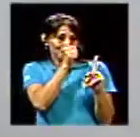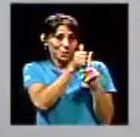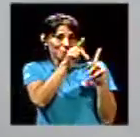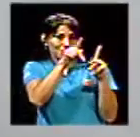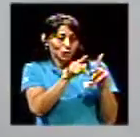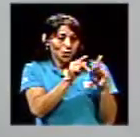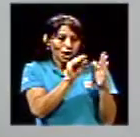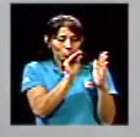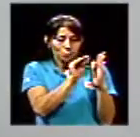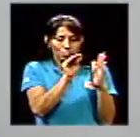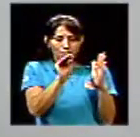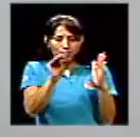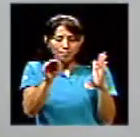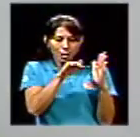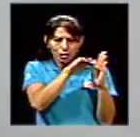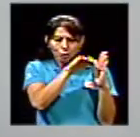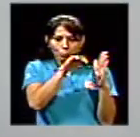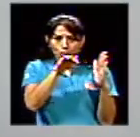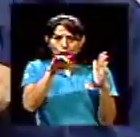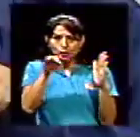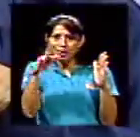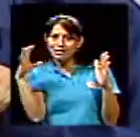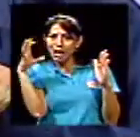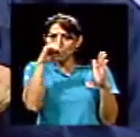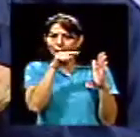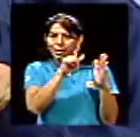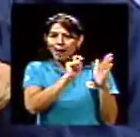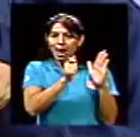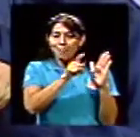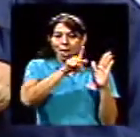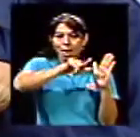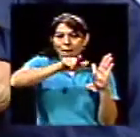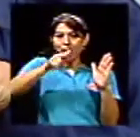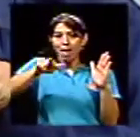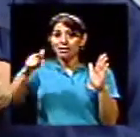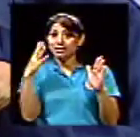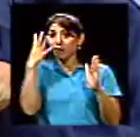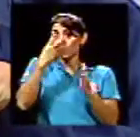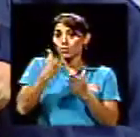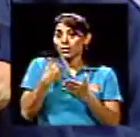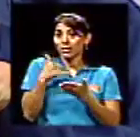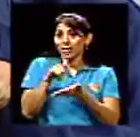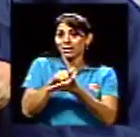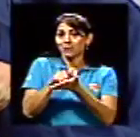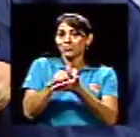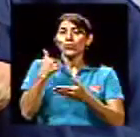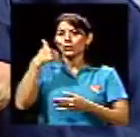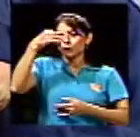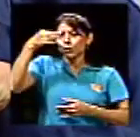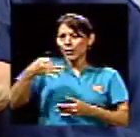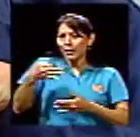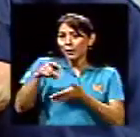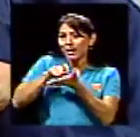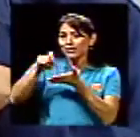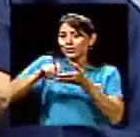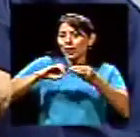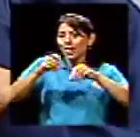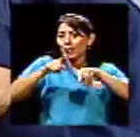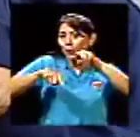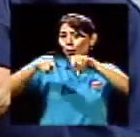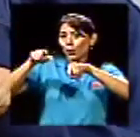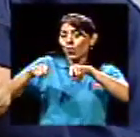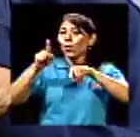candidato, en este caso, ¿no? A la política. Entonces, sería muy bonito tener eso. creo que en la escuela, uno de los profesores intentó hacer esto, y